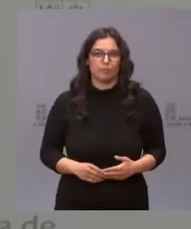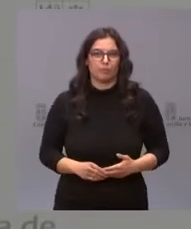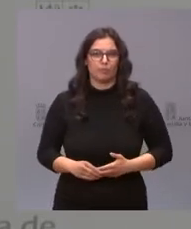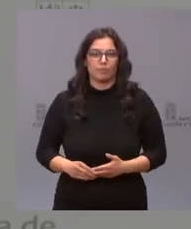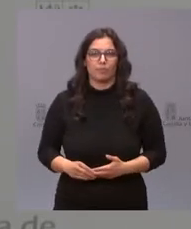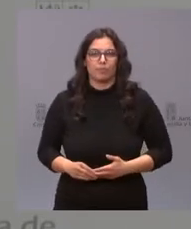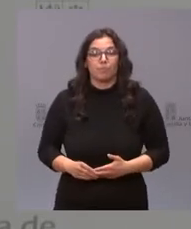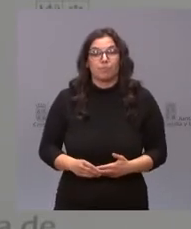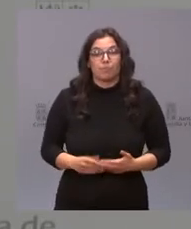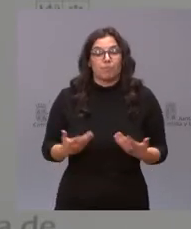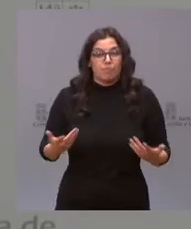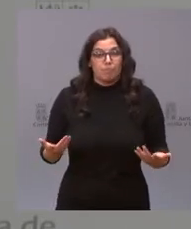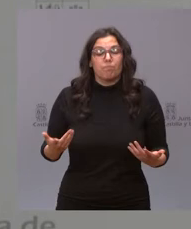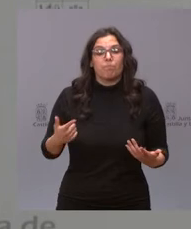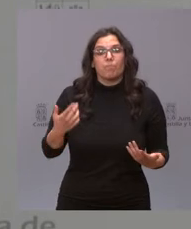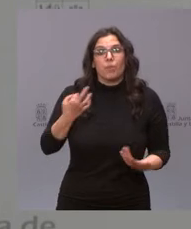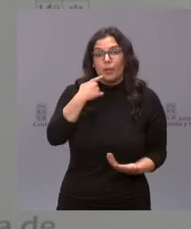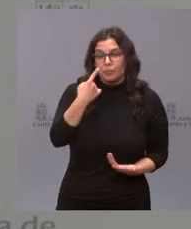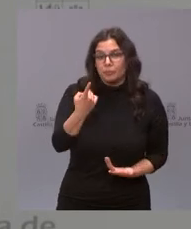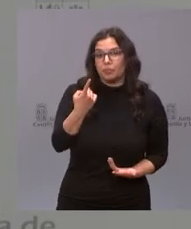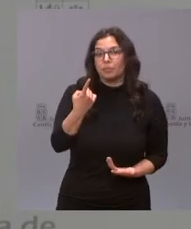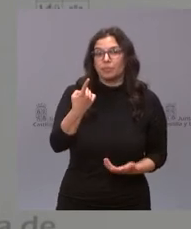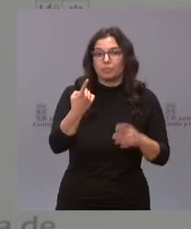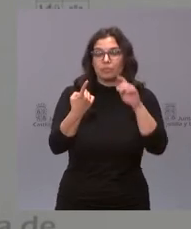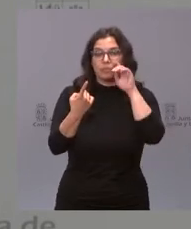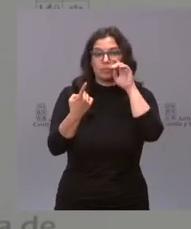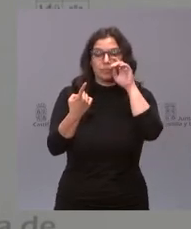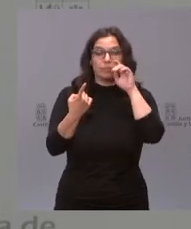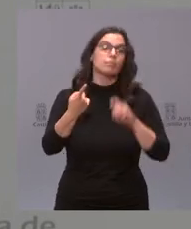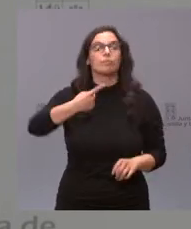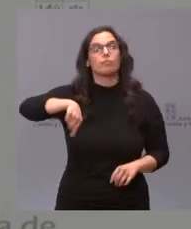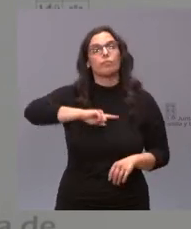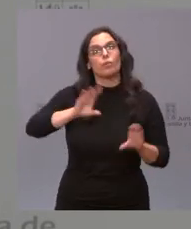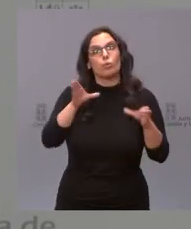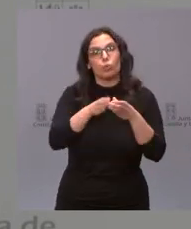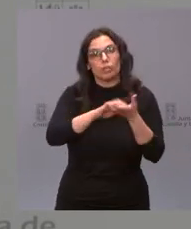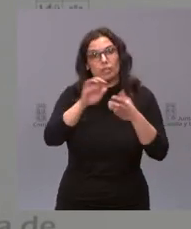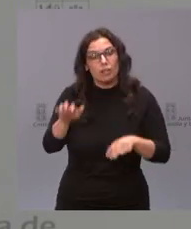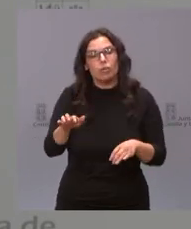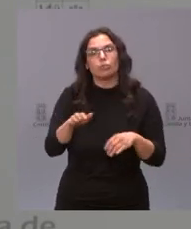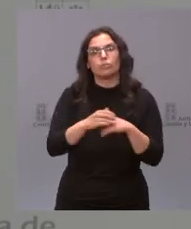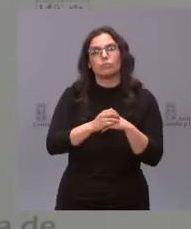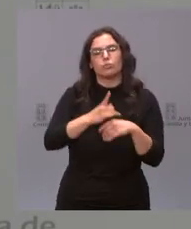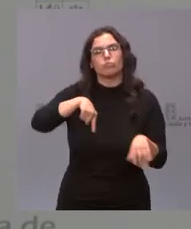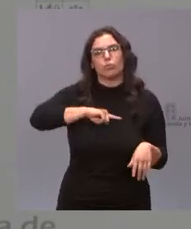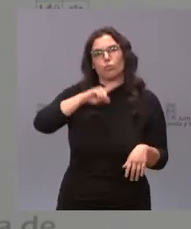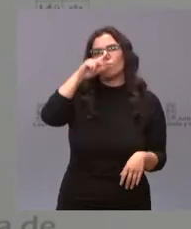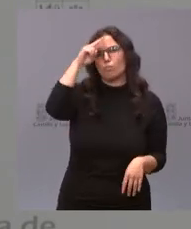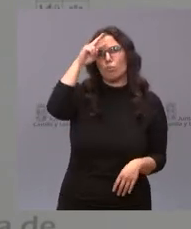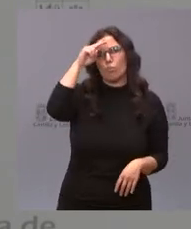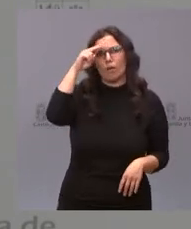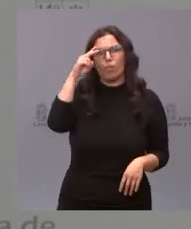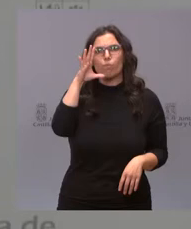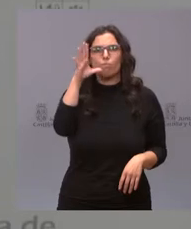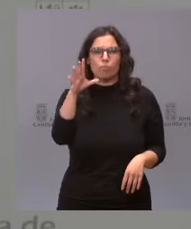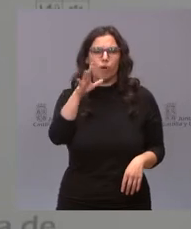Dicho esto, tengo que decir que desde la Junta de Castilla y León estamos preocupados por las